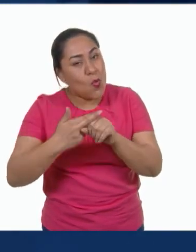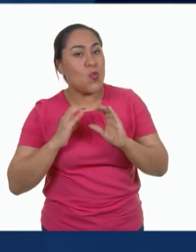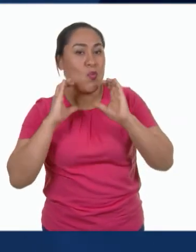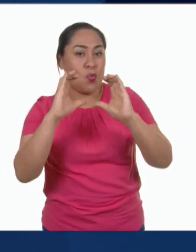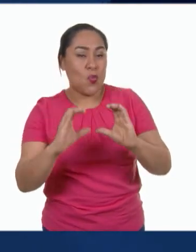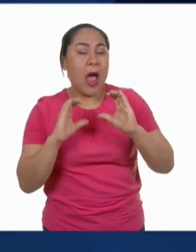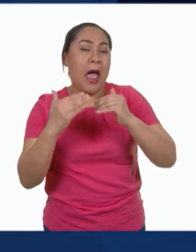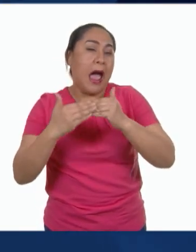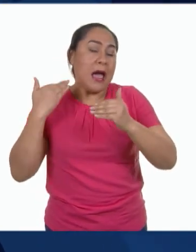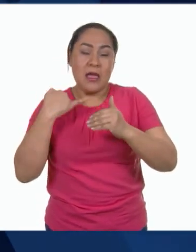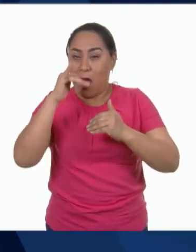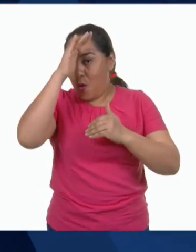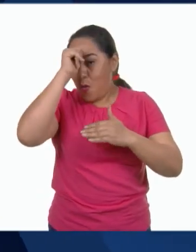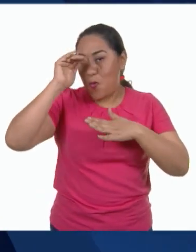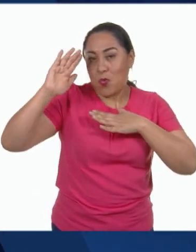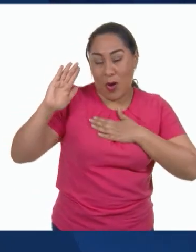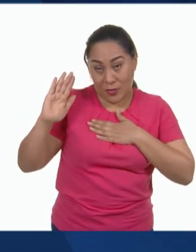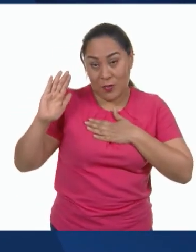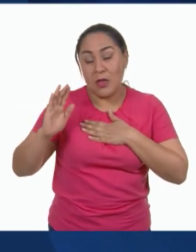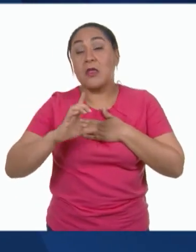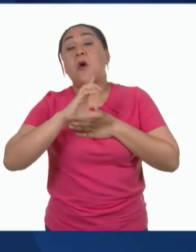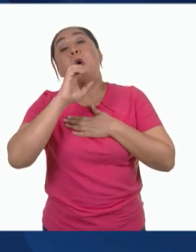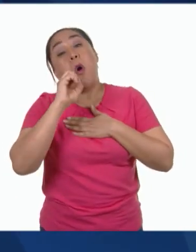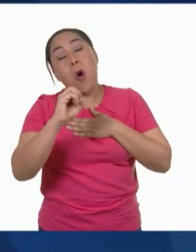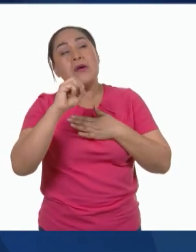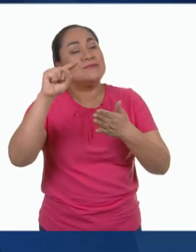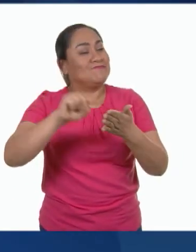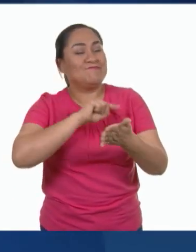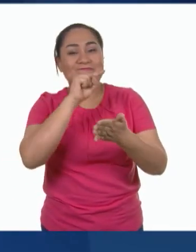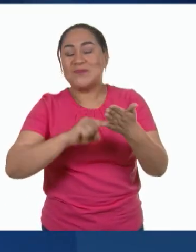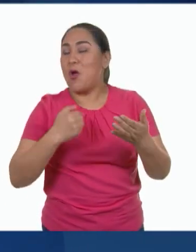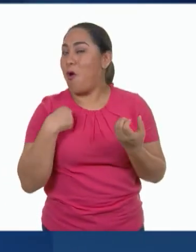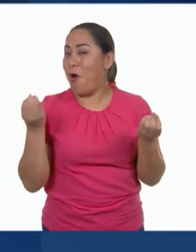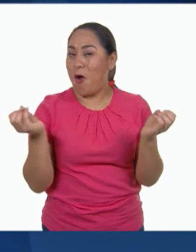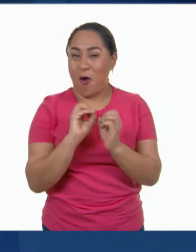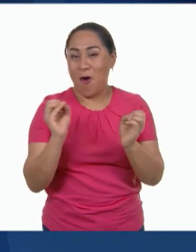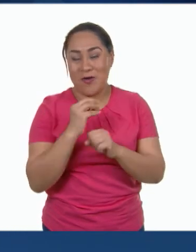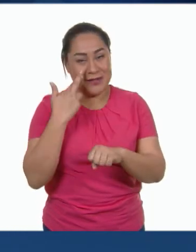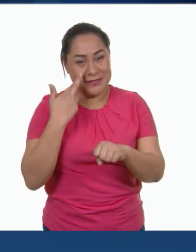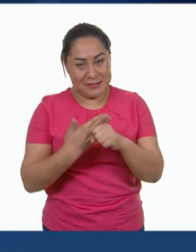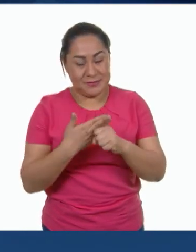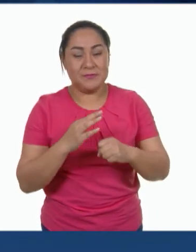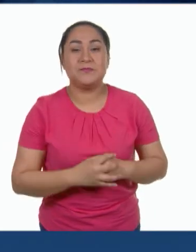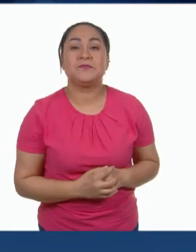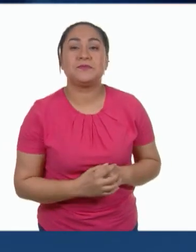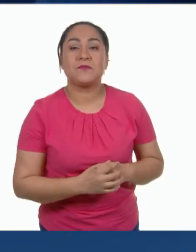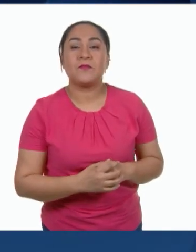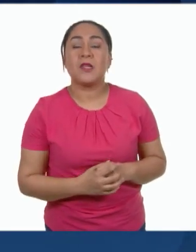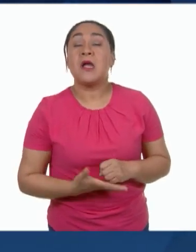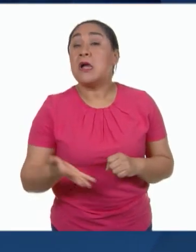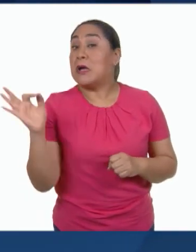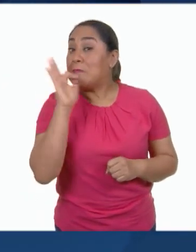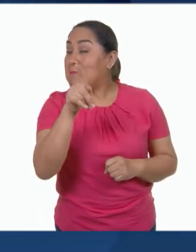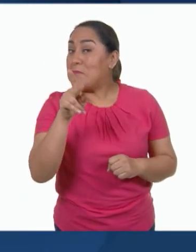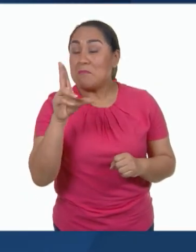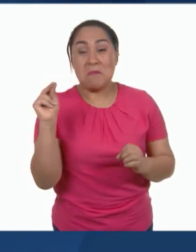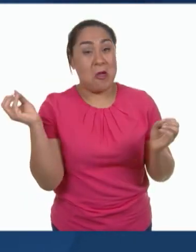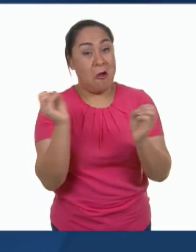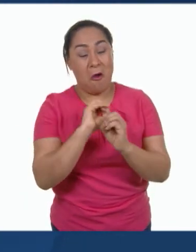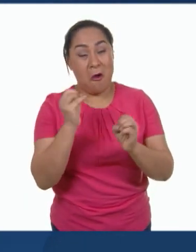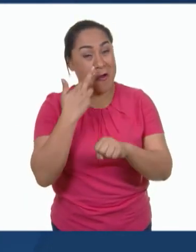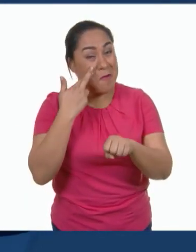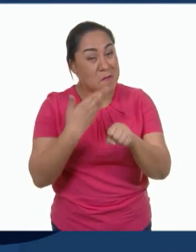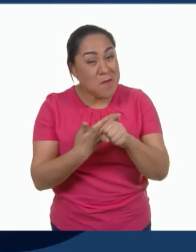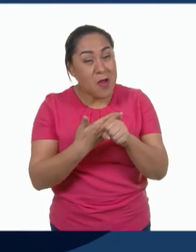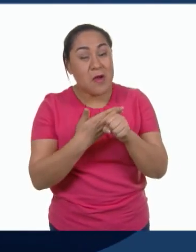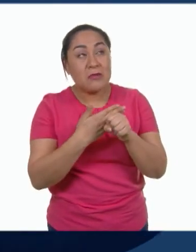se comprometieron a realizar y con un tache las que no se cumplieron. En el caso de las que no cumplieron en algún